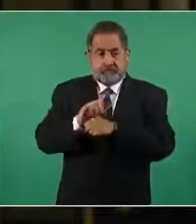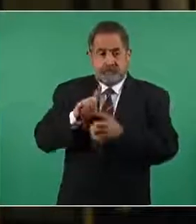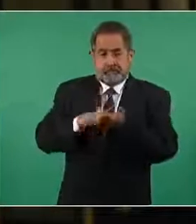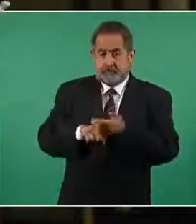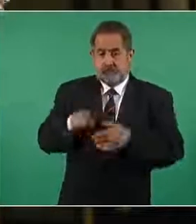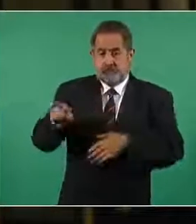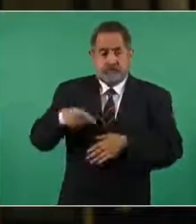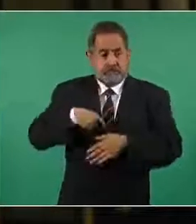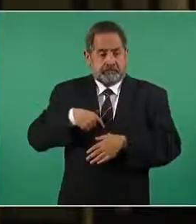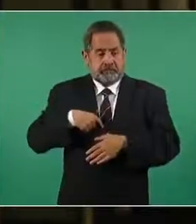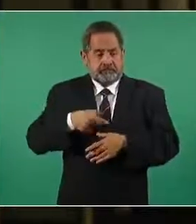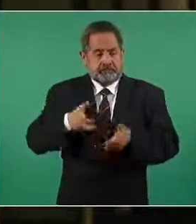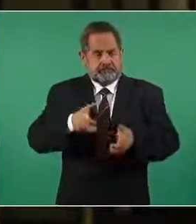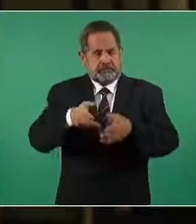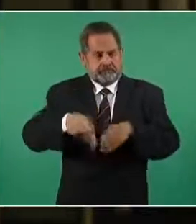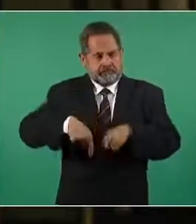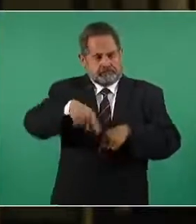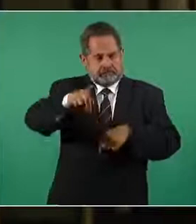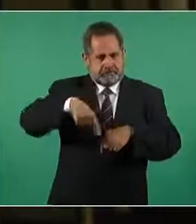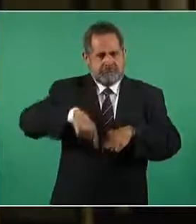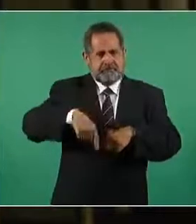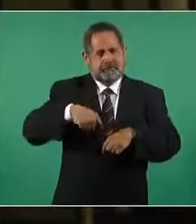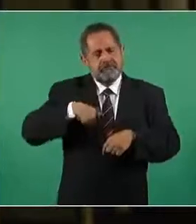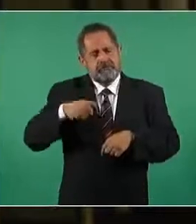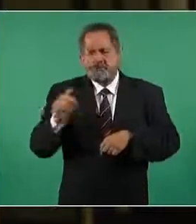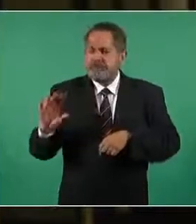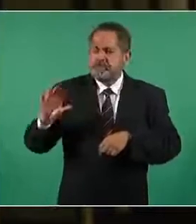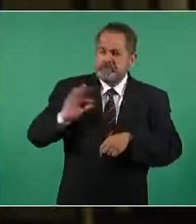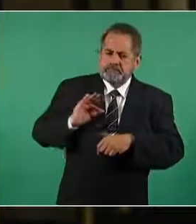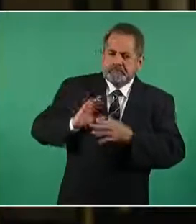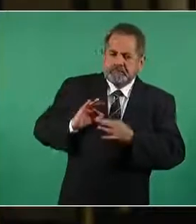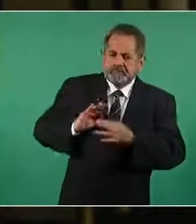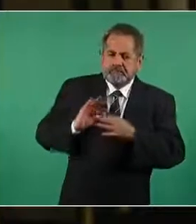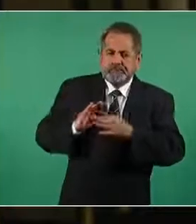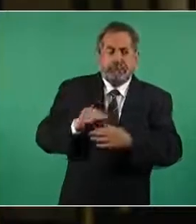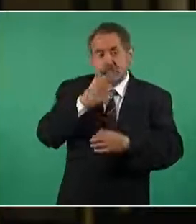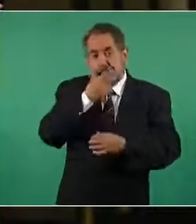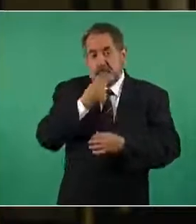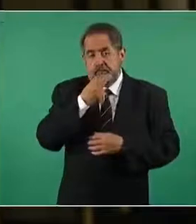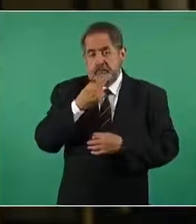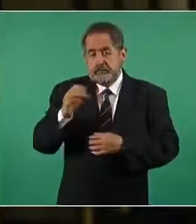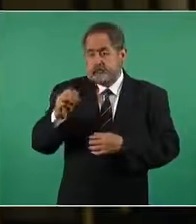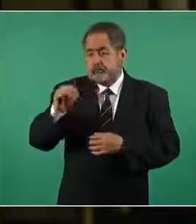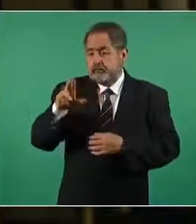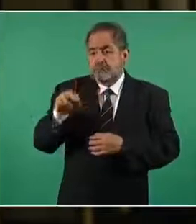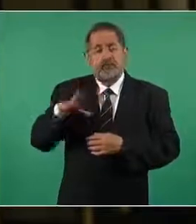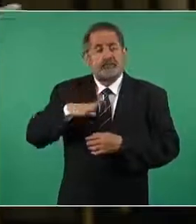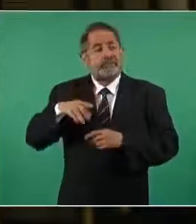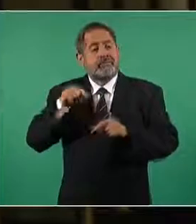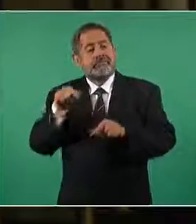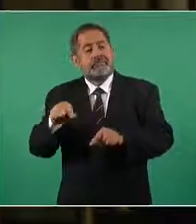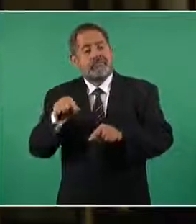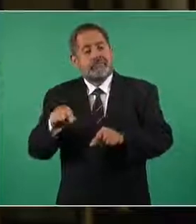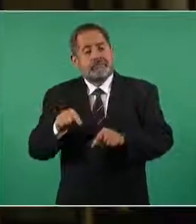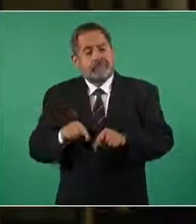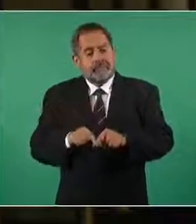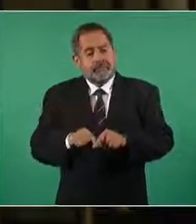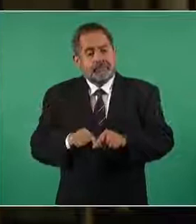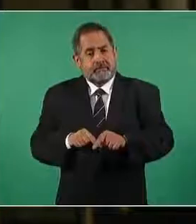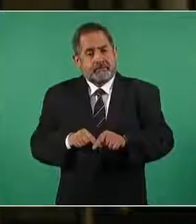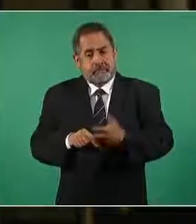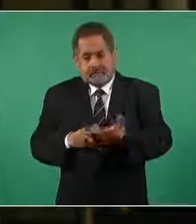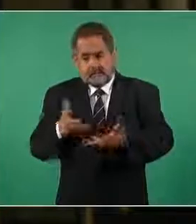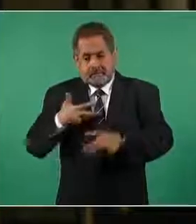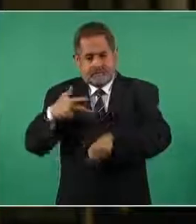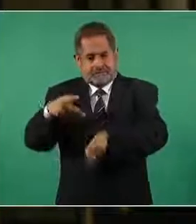calzada de los presidentes me comentaba el arquitecto Homero que hay una una